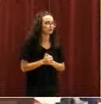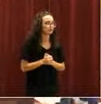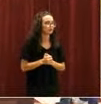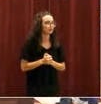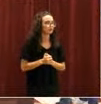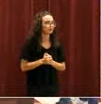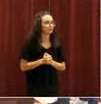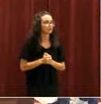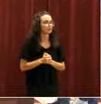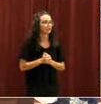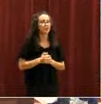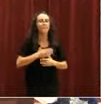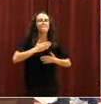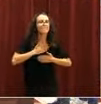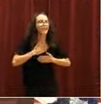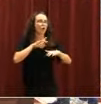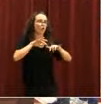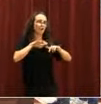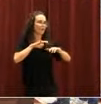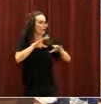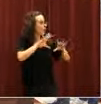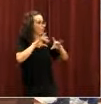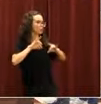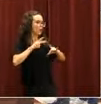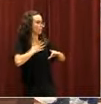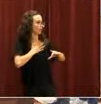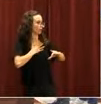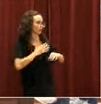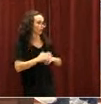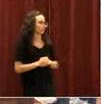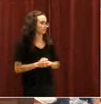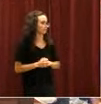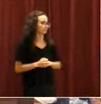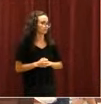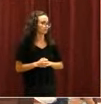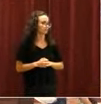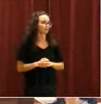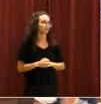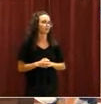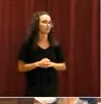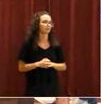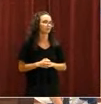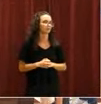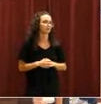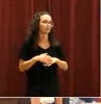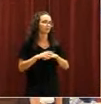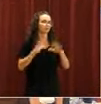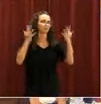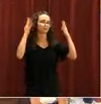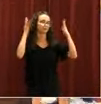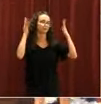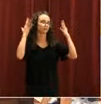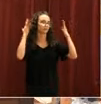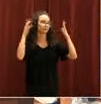No pot tocar el meu ordenador. Abandonen la sala. Señora Costa, por favor, abandone la sala.